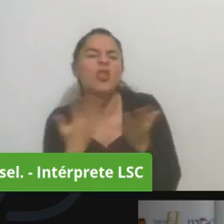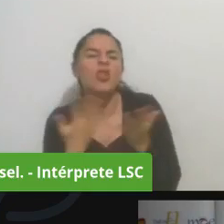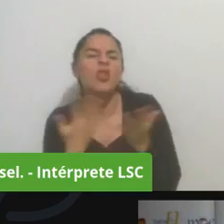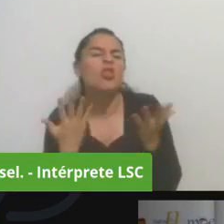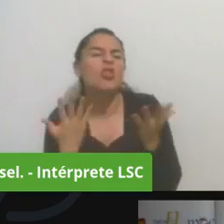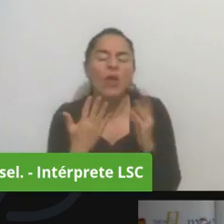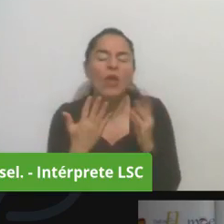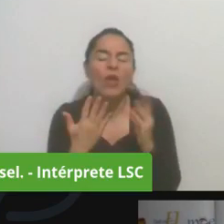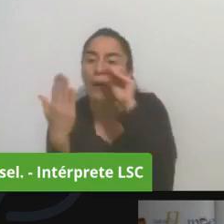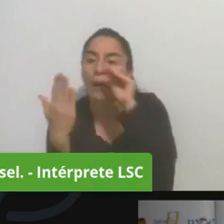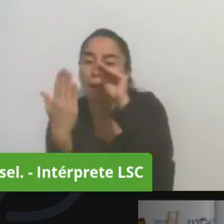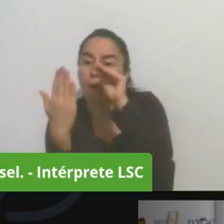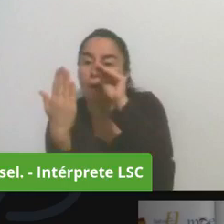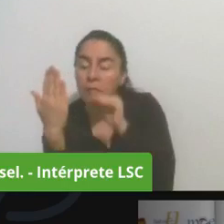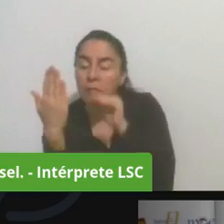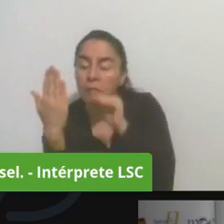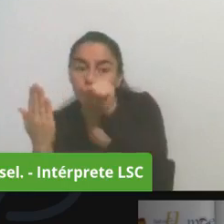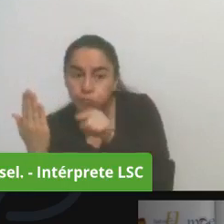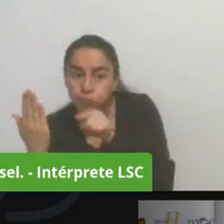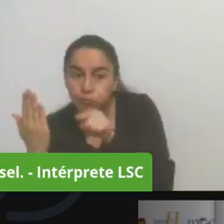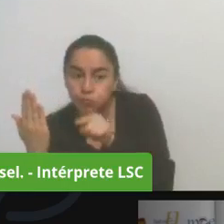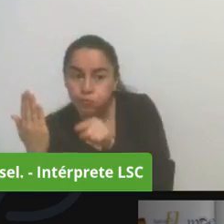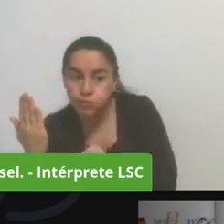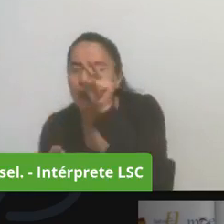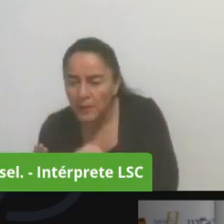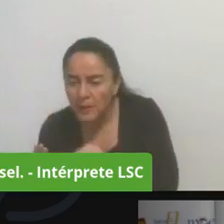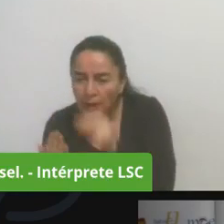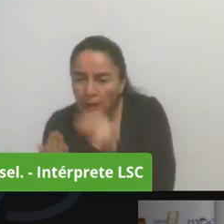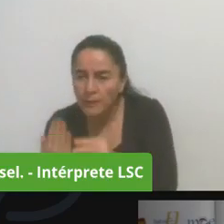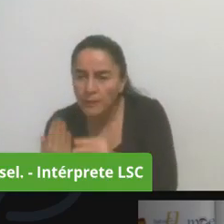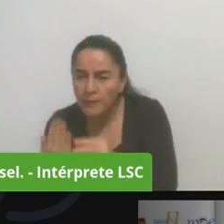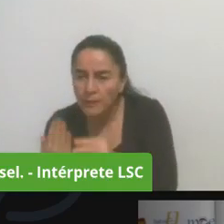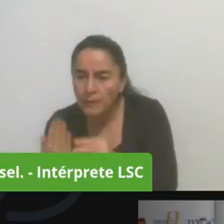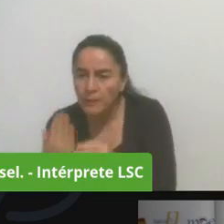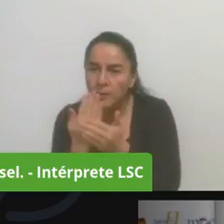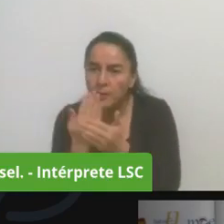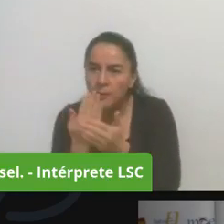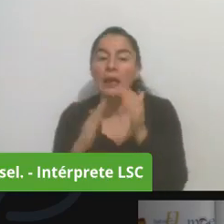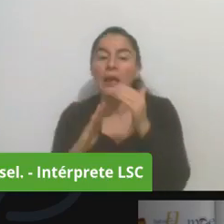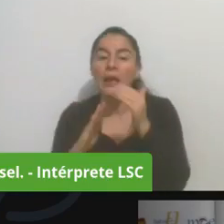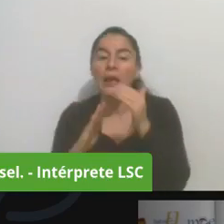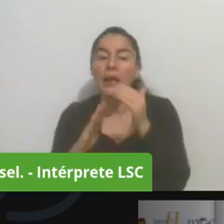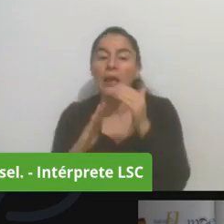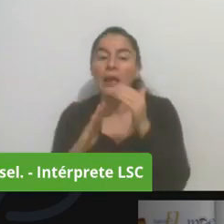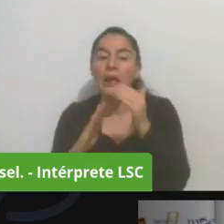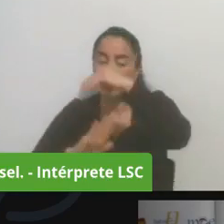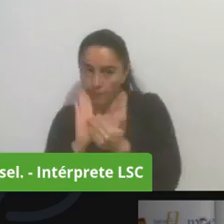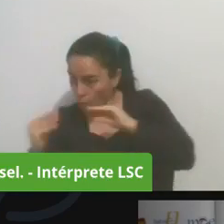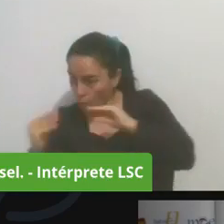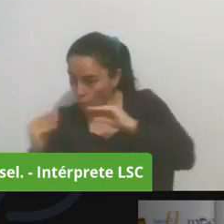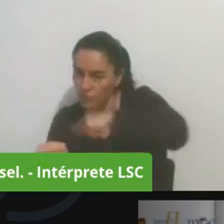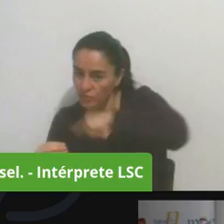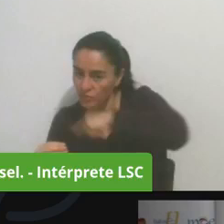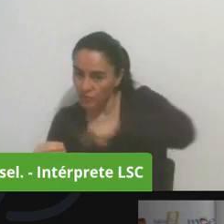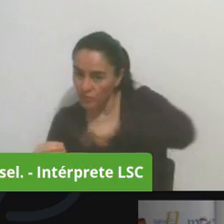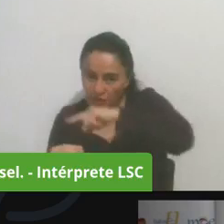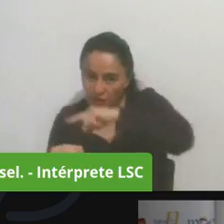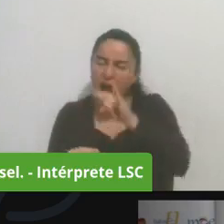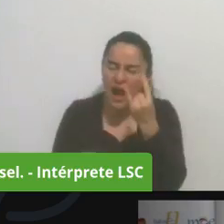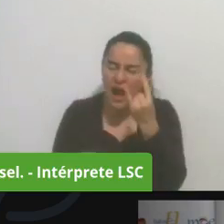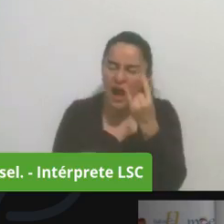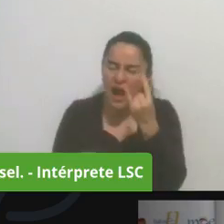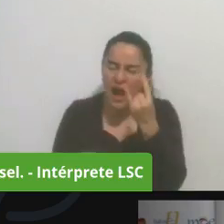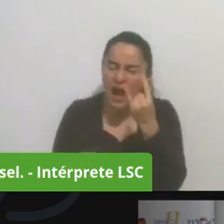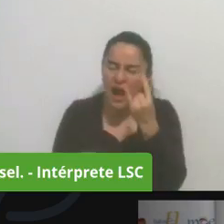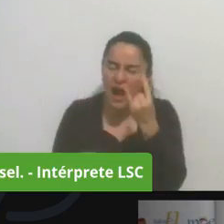propuesta de que nos pueden presentar información sobre cualquier tipo de anomalidades irregularidades o delitos electorales pues obviamente también tenemos